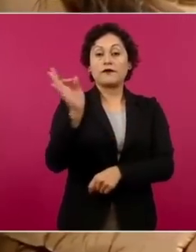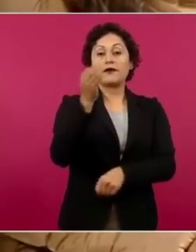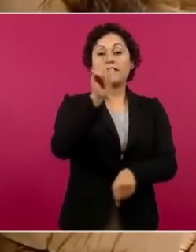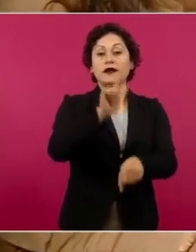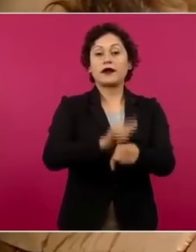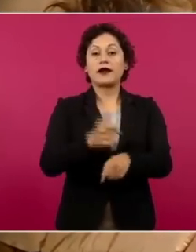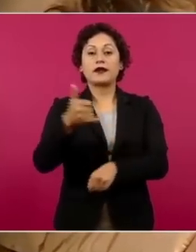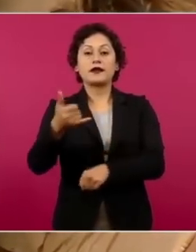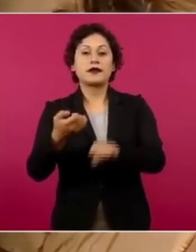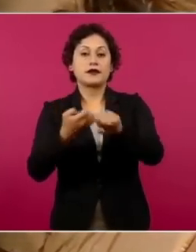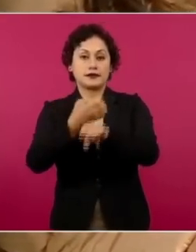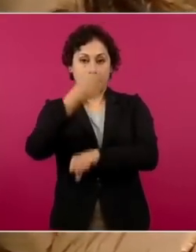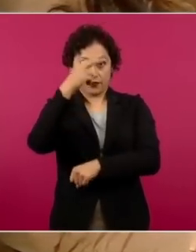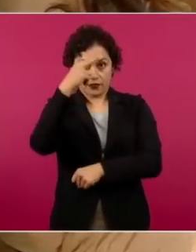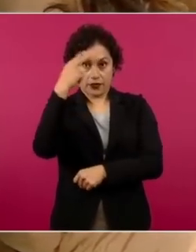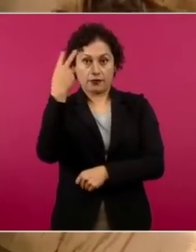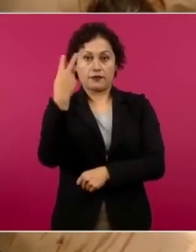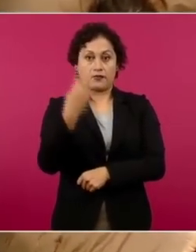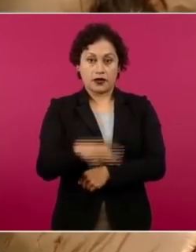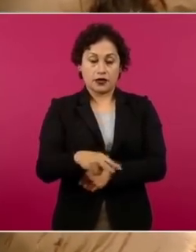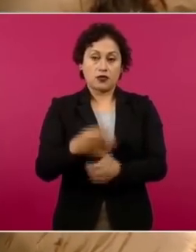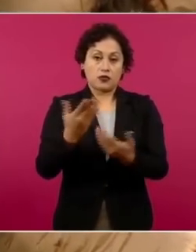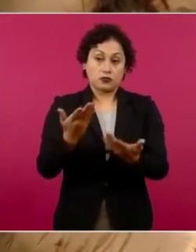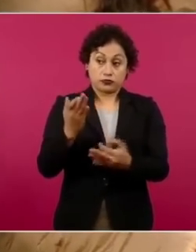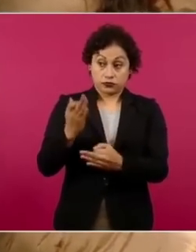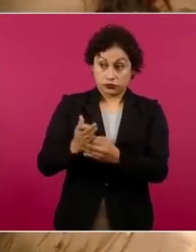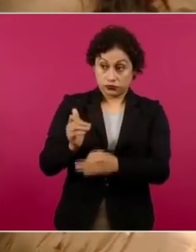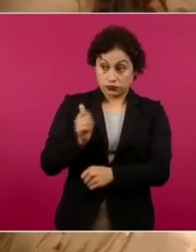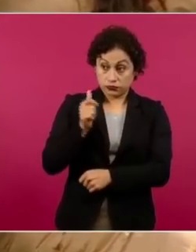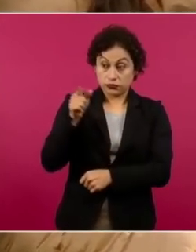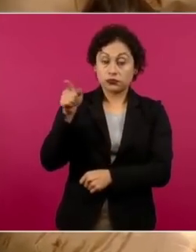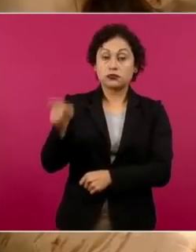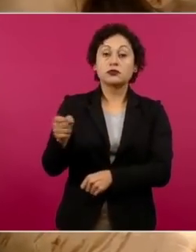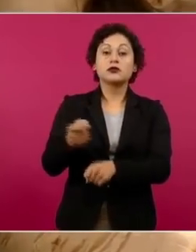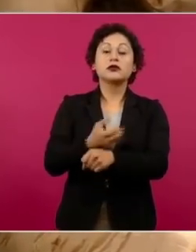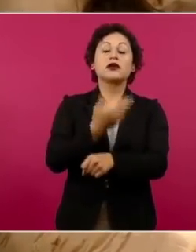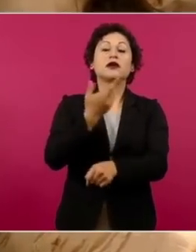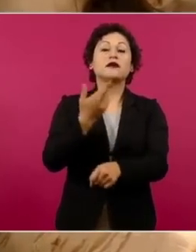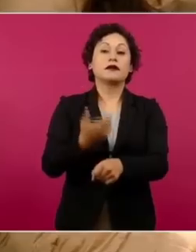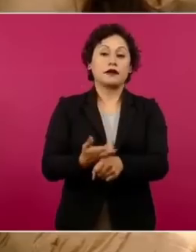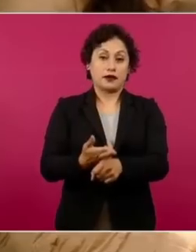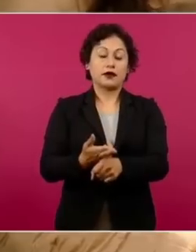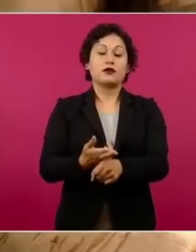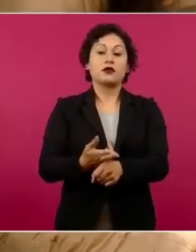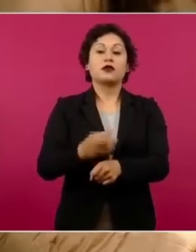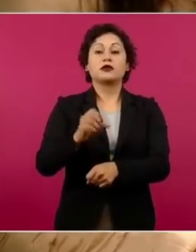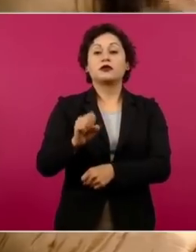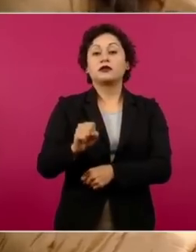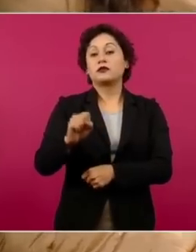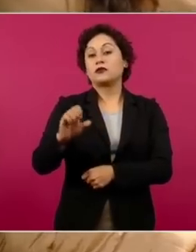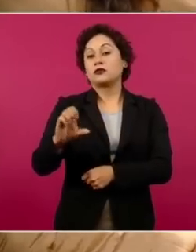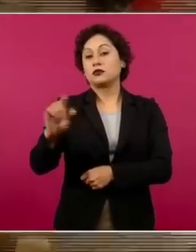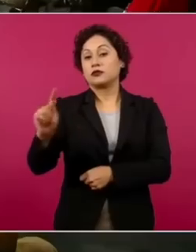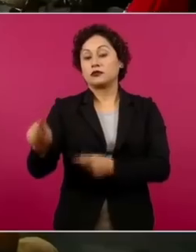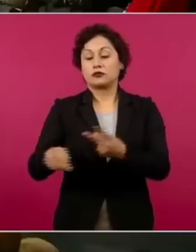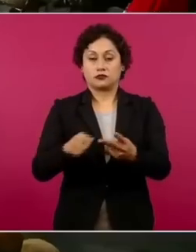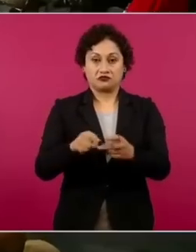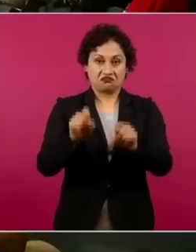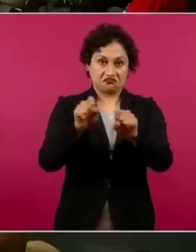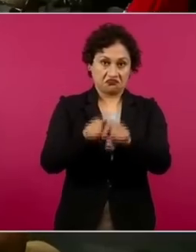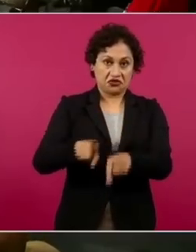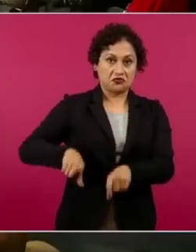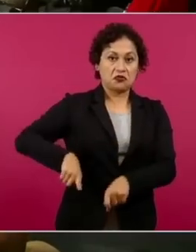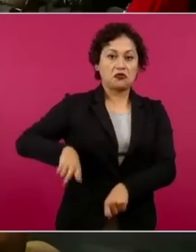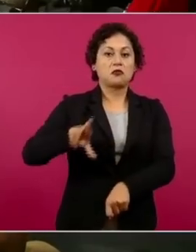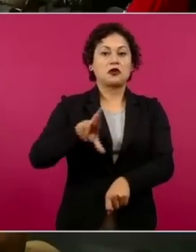Además, considero providencial que esté aquí el secretario de Comunicaciones y Transportes y el gobernador, porque mejor